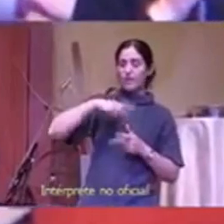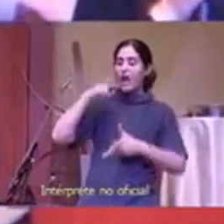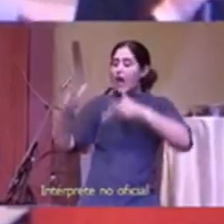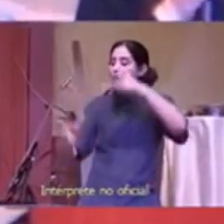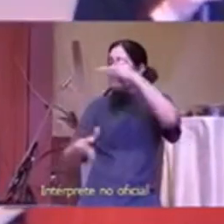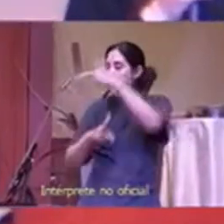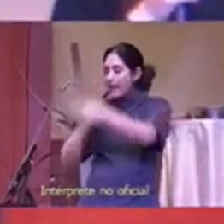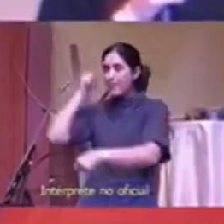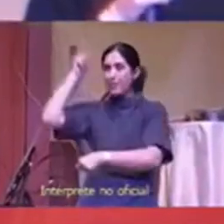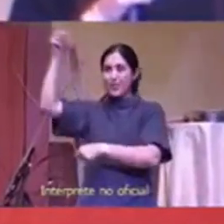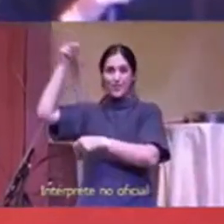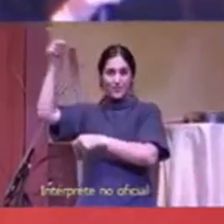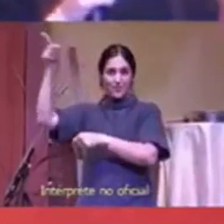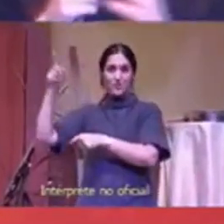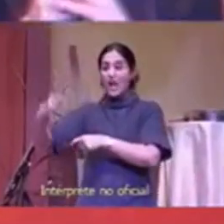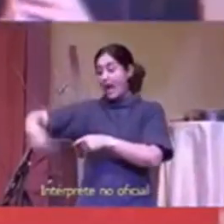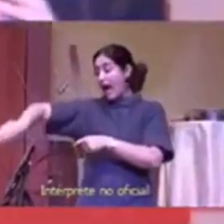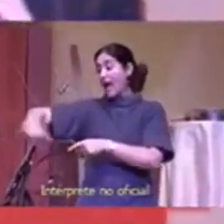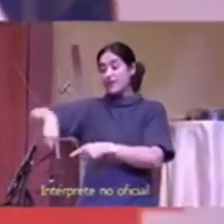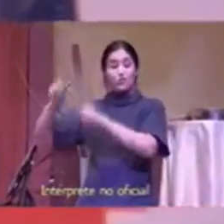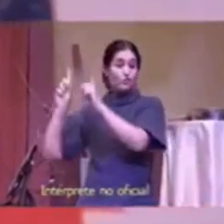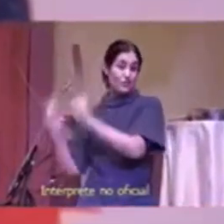estamos alcanzando a los pobres acá